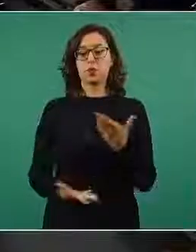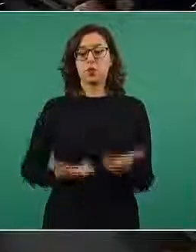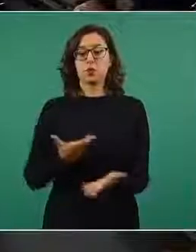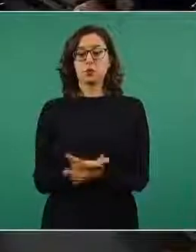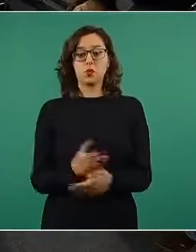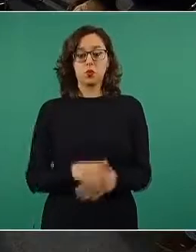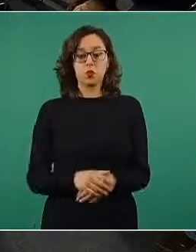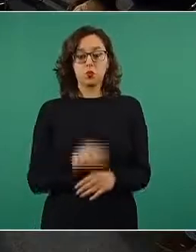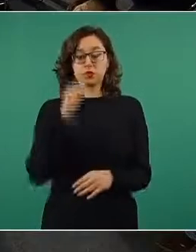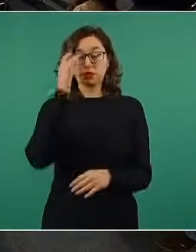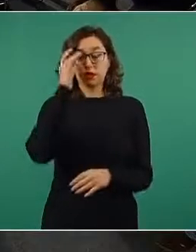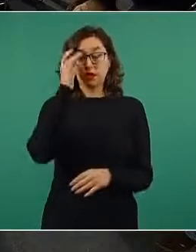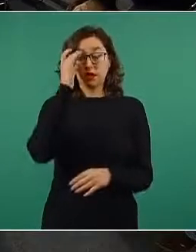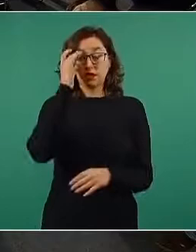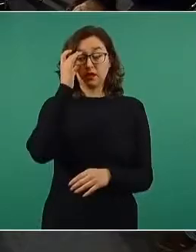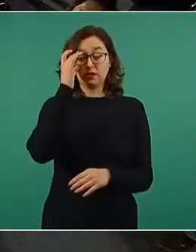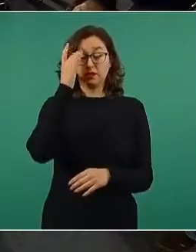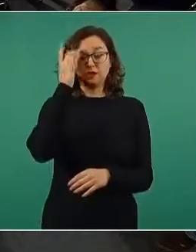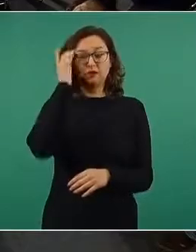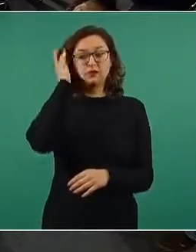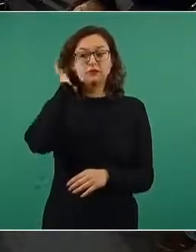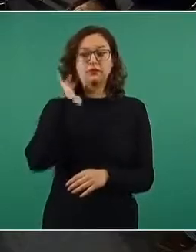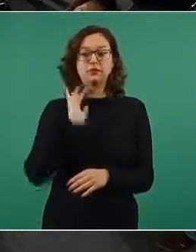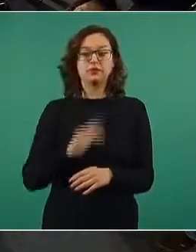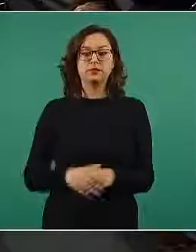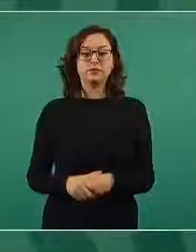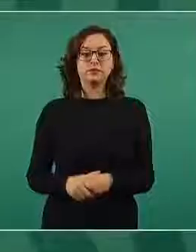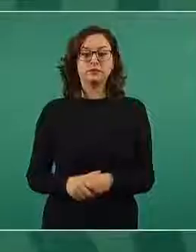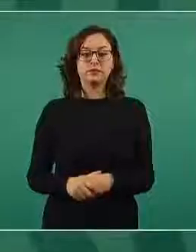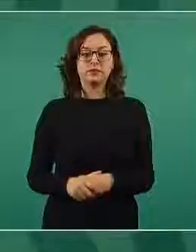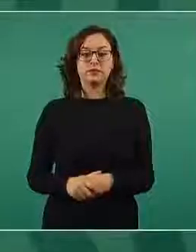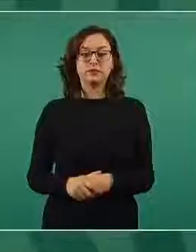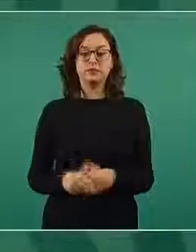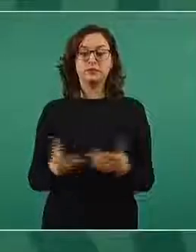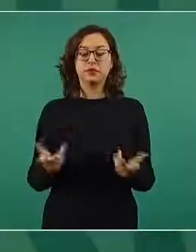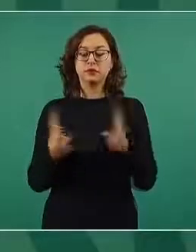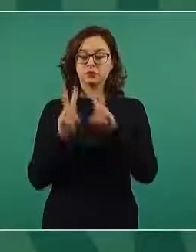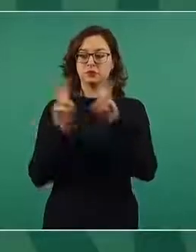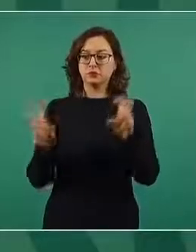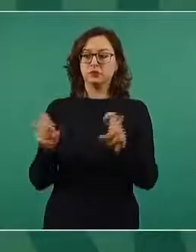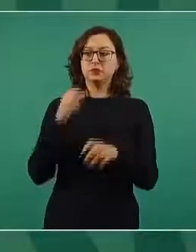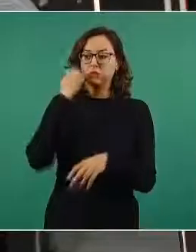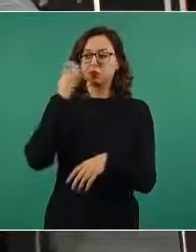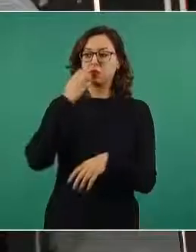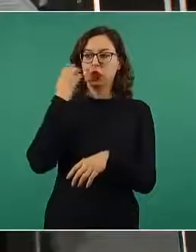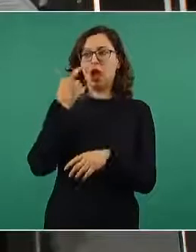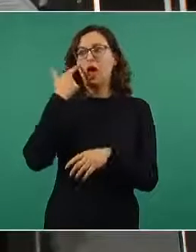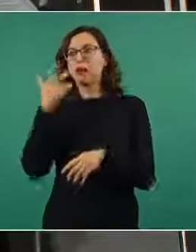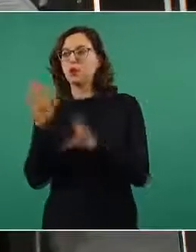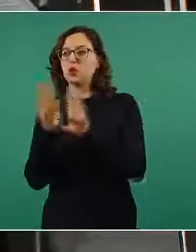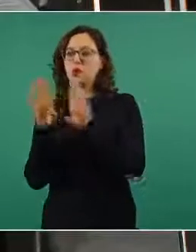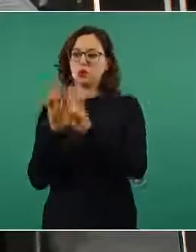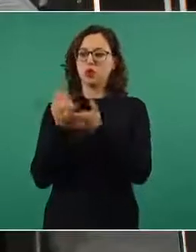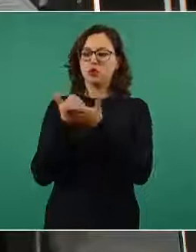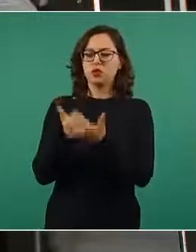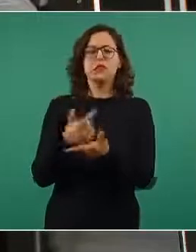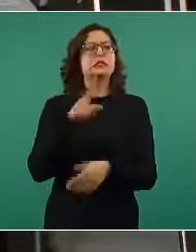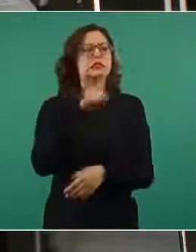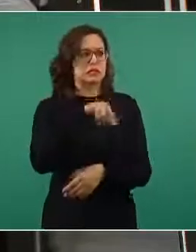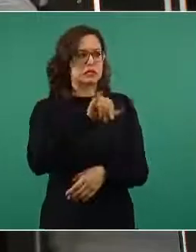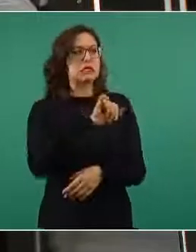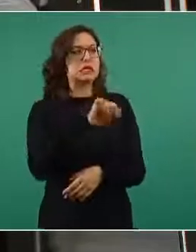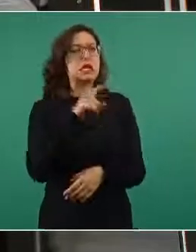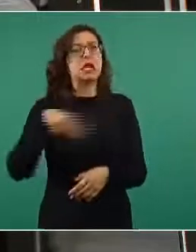lo que tiene que ver con la escuela. Sí, sí, entiendo que ellos quieren usar todo este rancho para hacer una escuela,